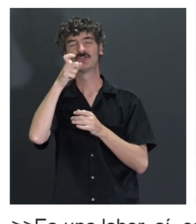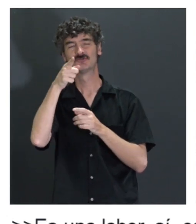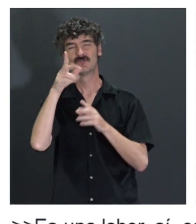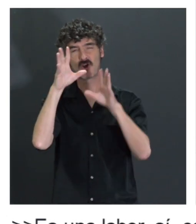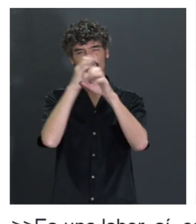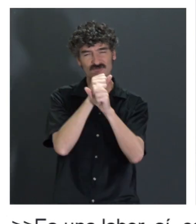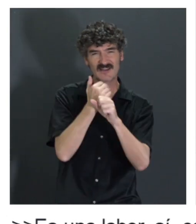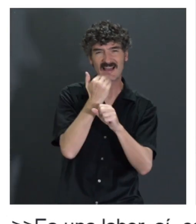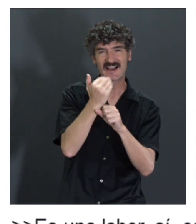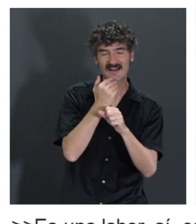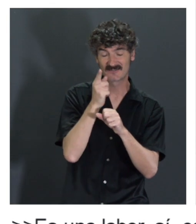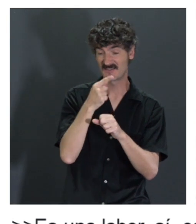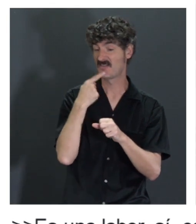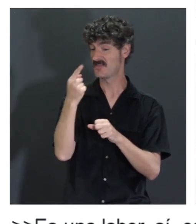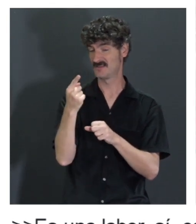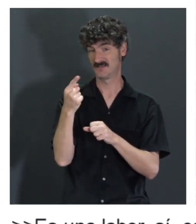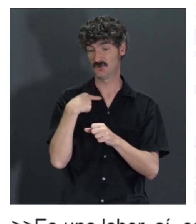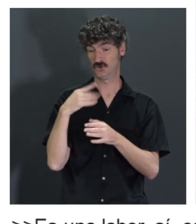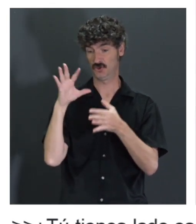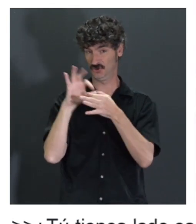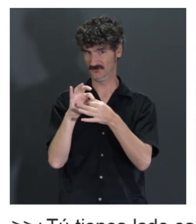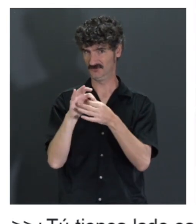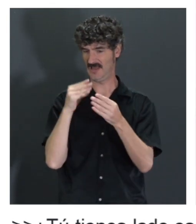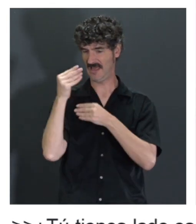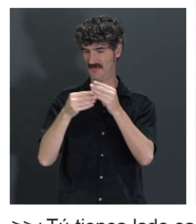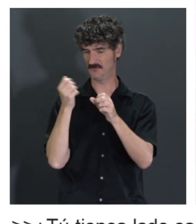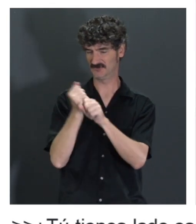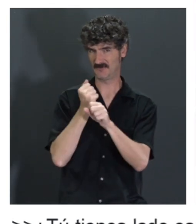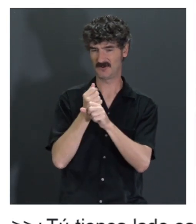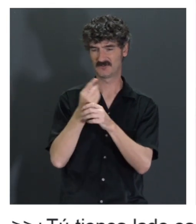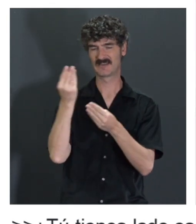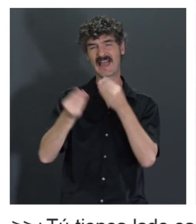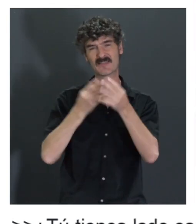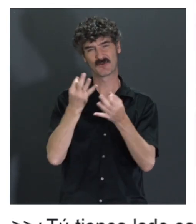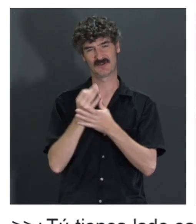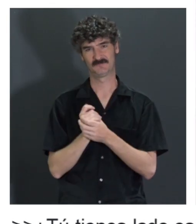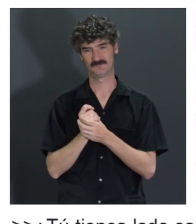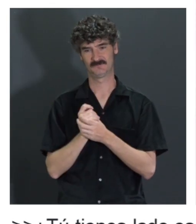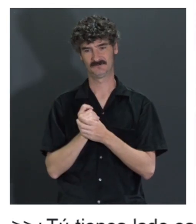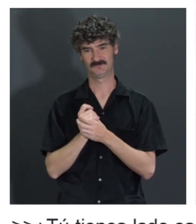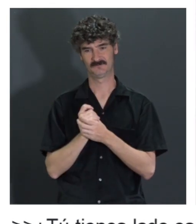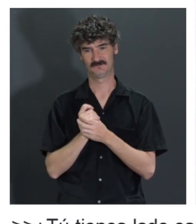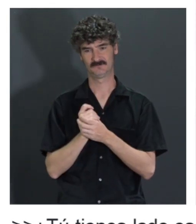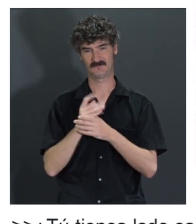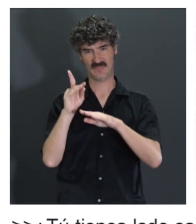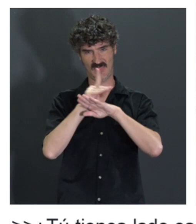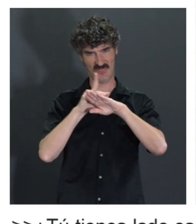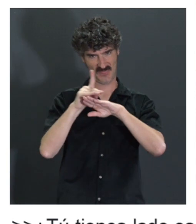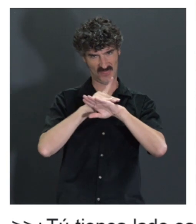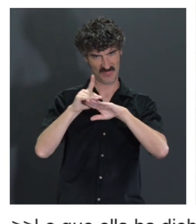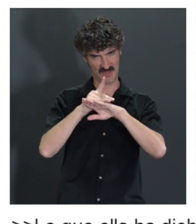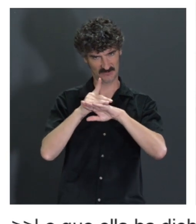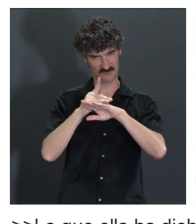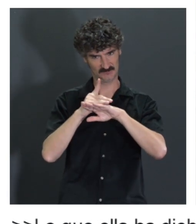Sí, lo que ella ha dicho es exactamente lo que aplicamos nosotros también. Nosotros cogemos la librería, o la base de datos más